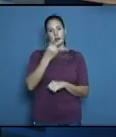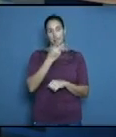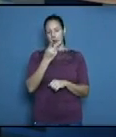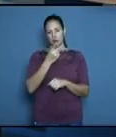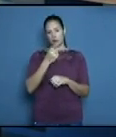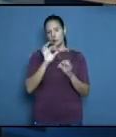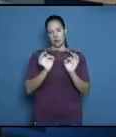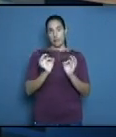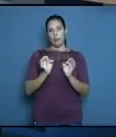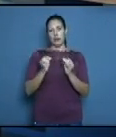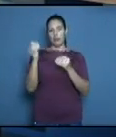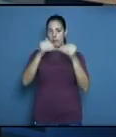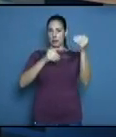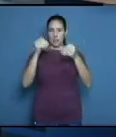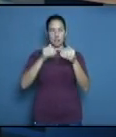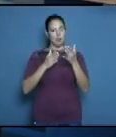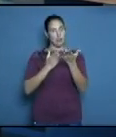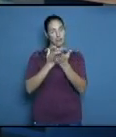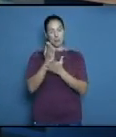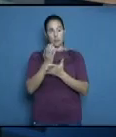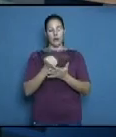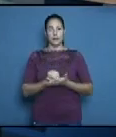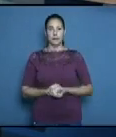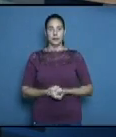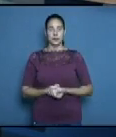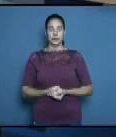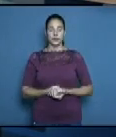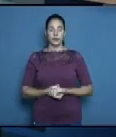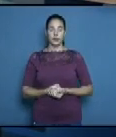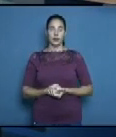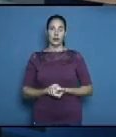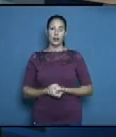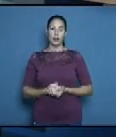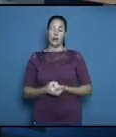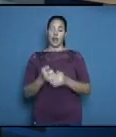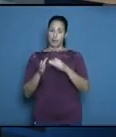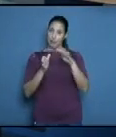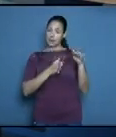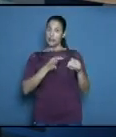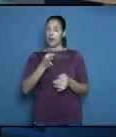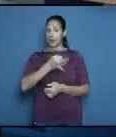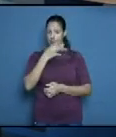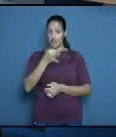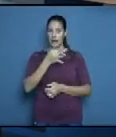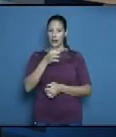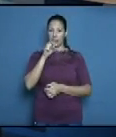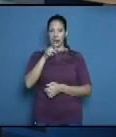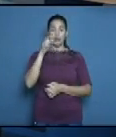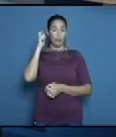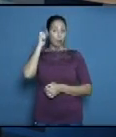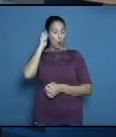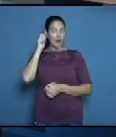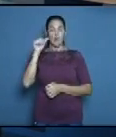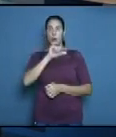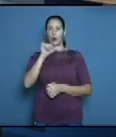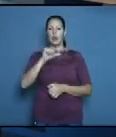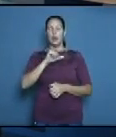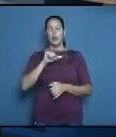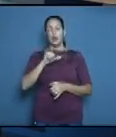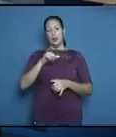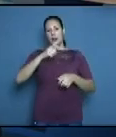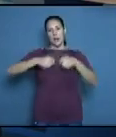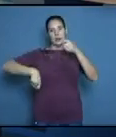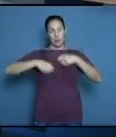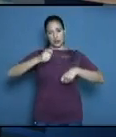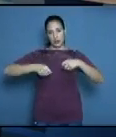cerrar sus respectivas estafetas hay que decir que Beitia alcanzó el batón en una sexta posición y dejó